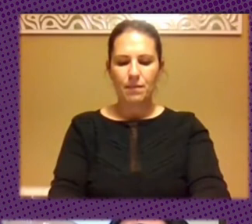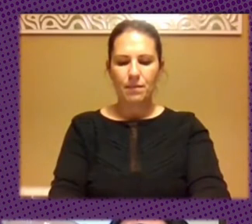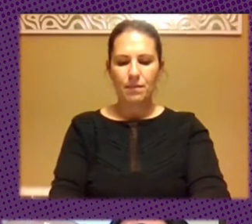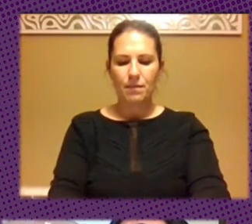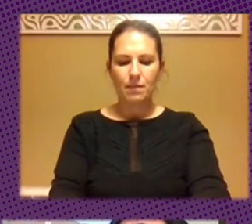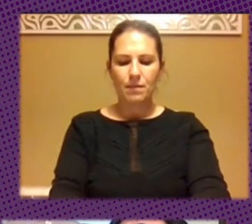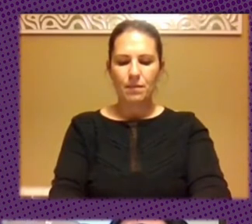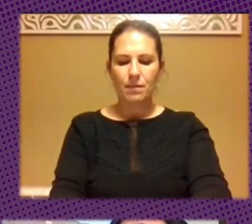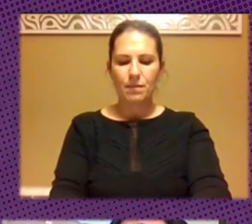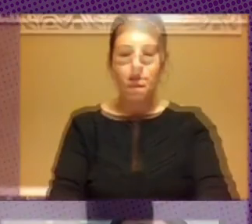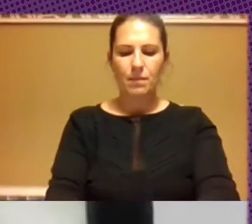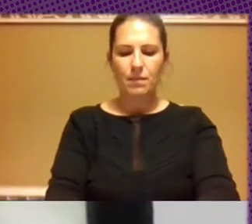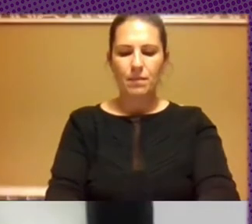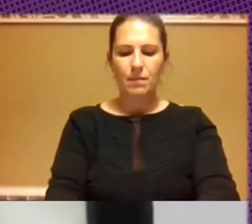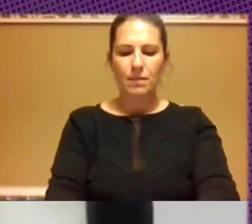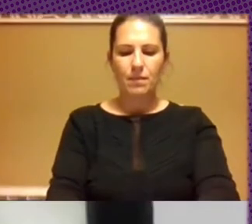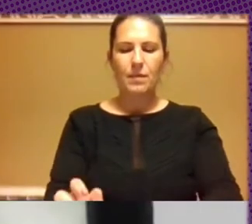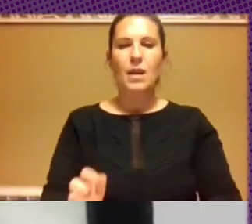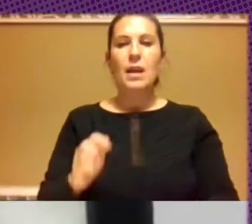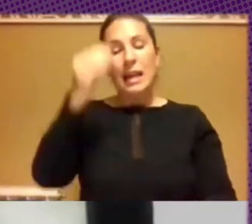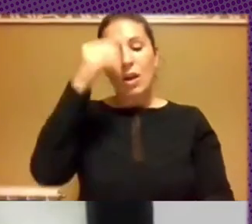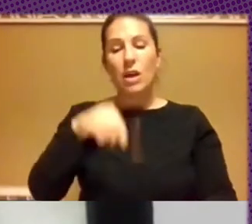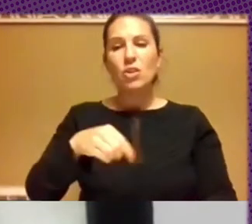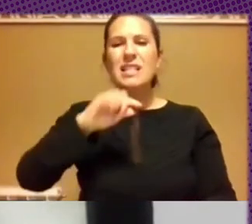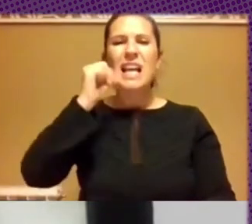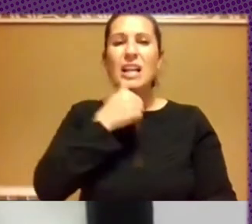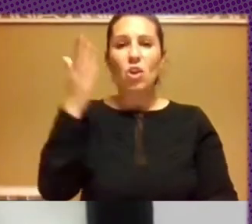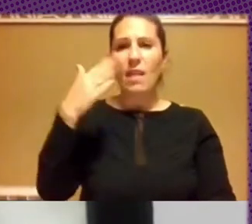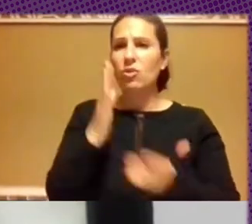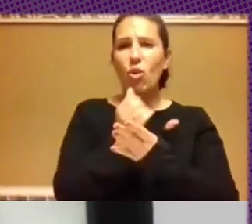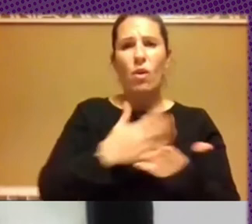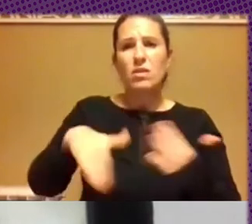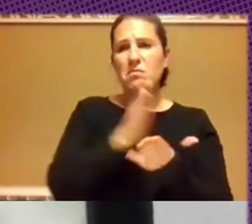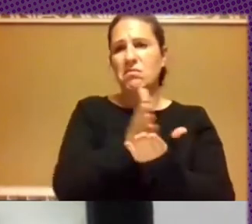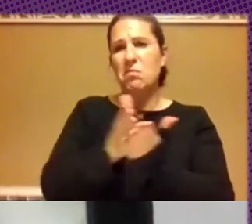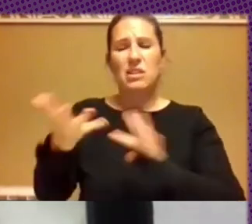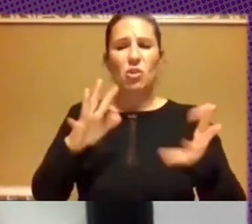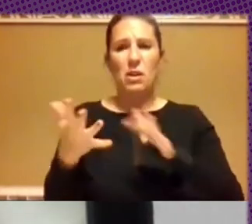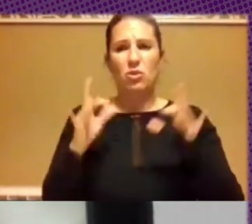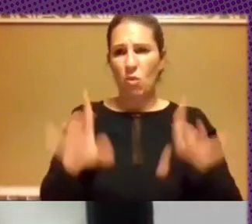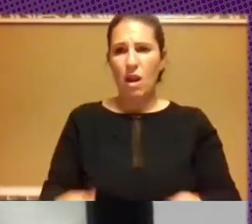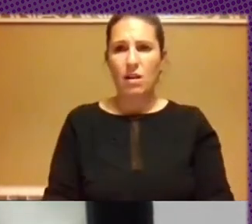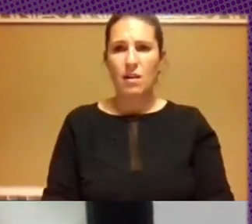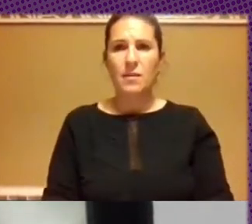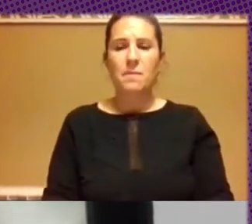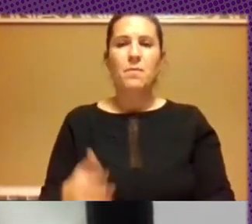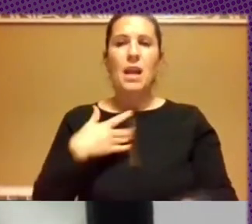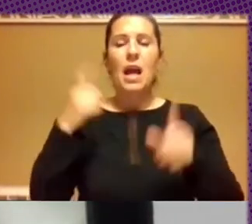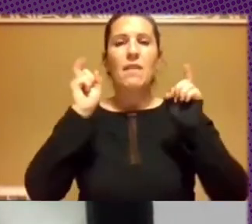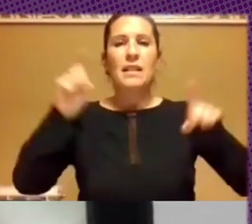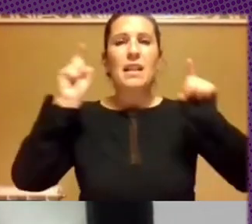vamos a andar más o menos por los mismos rumbos la alfabetización digital es uno de los puntos centrales